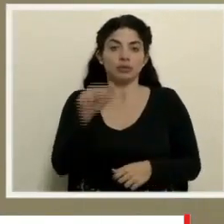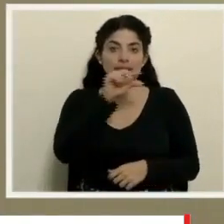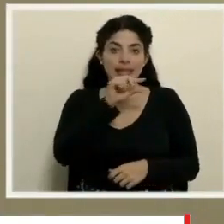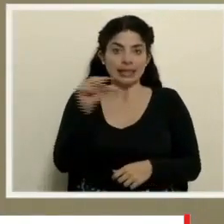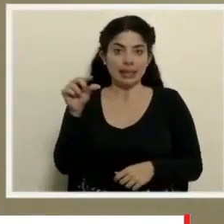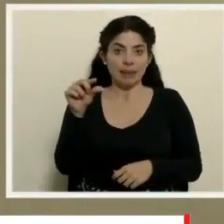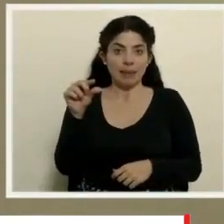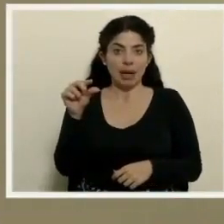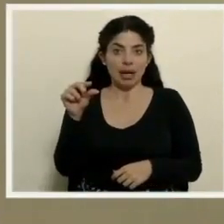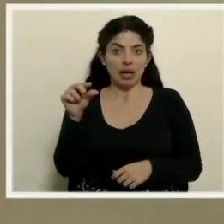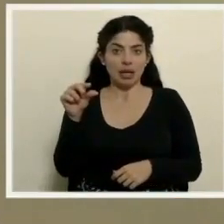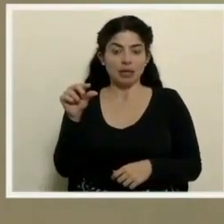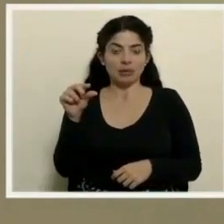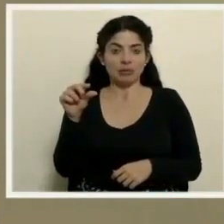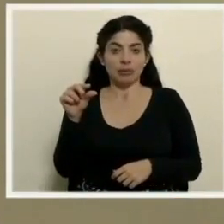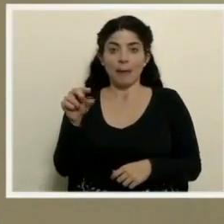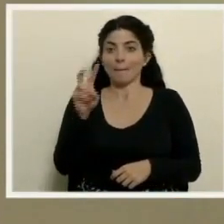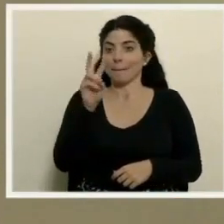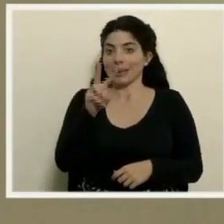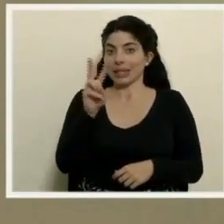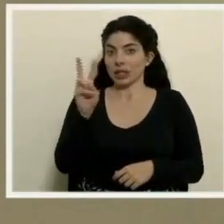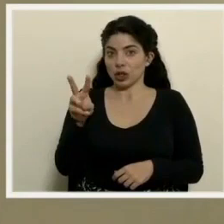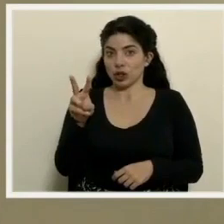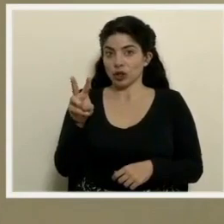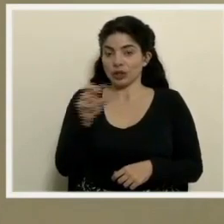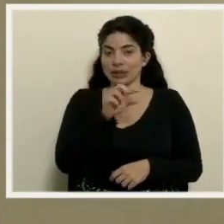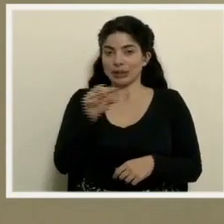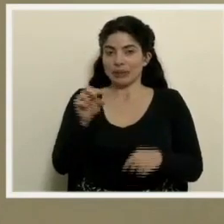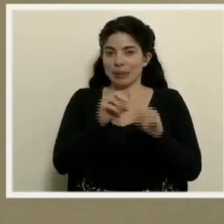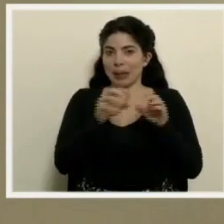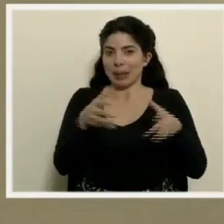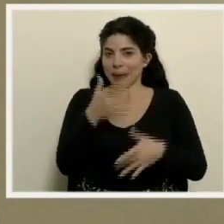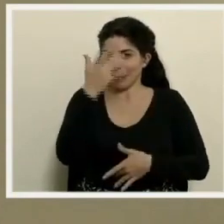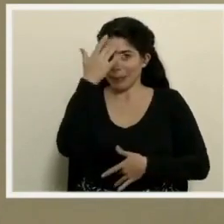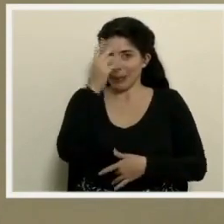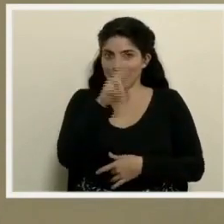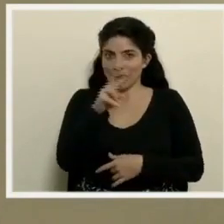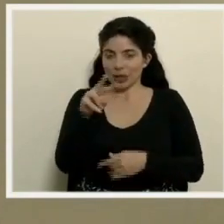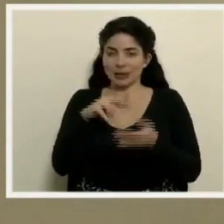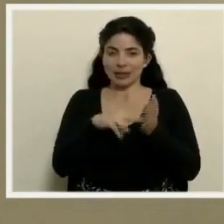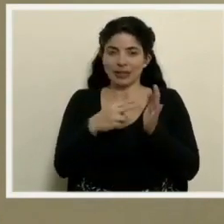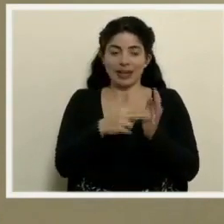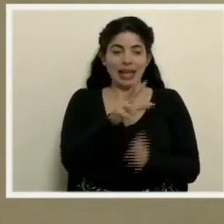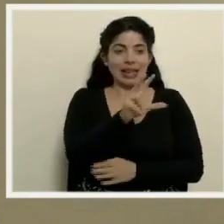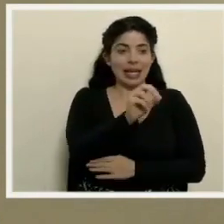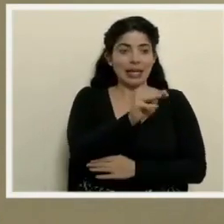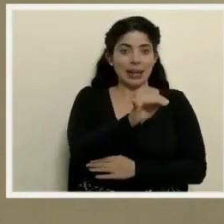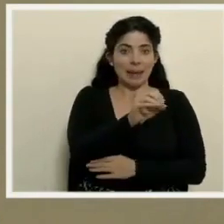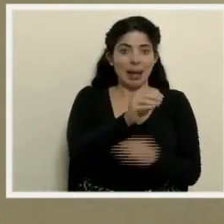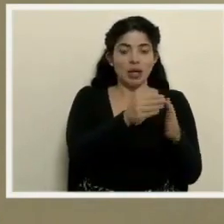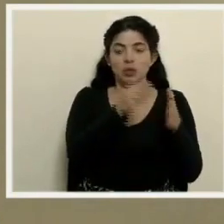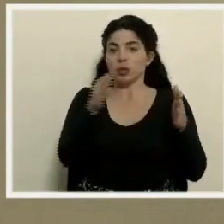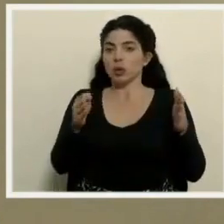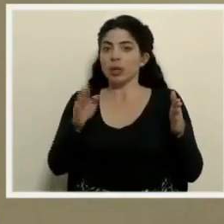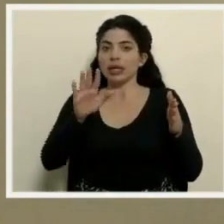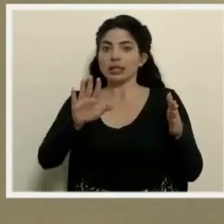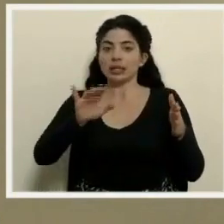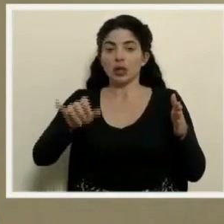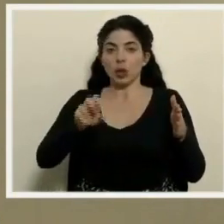epidemiológica 22, que abarca del 30 de mayo al 5 de junio,